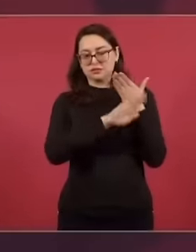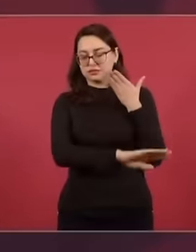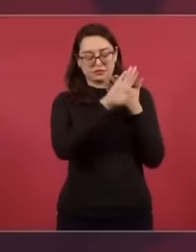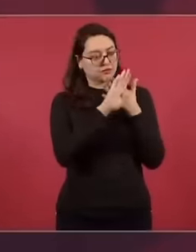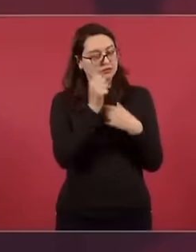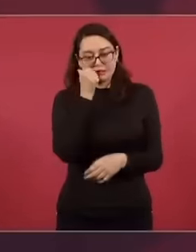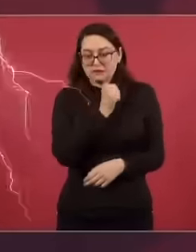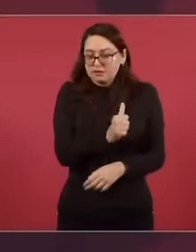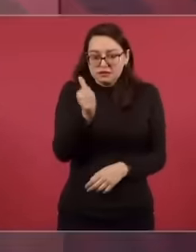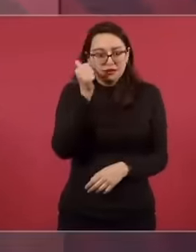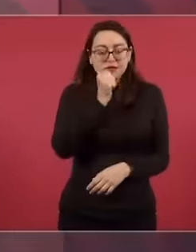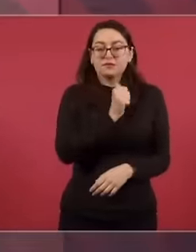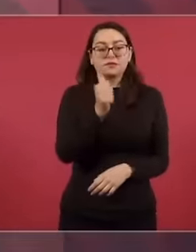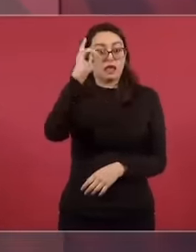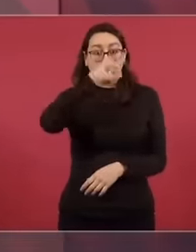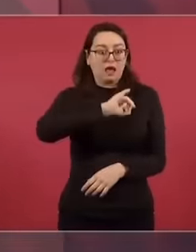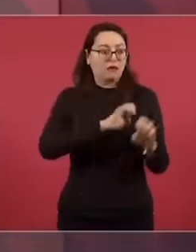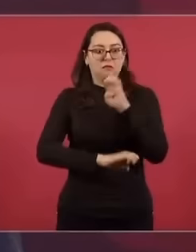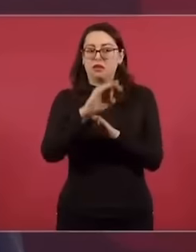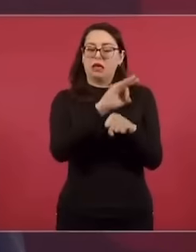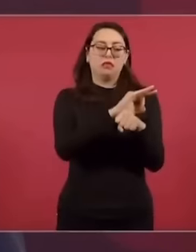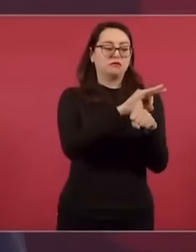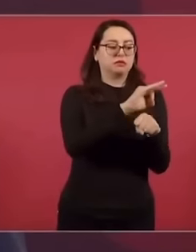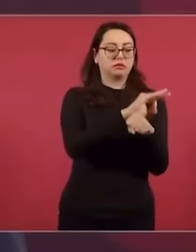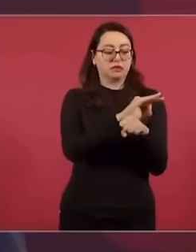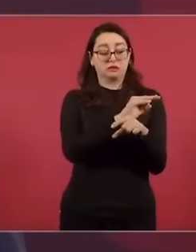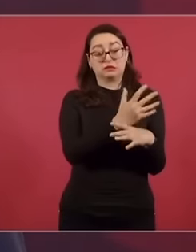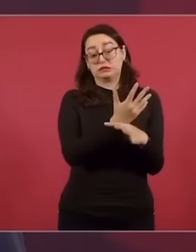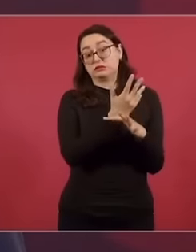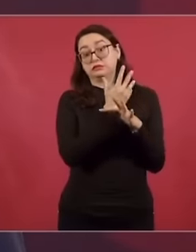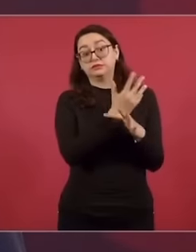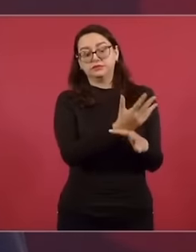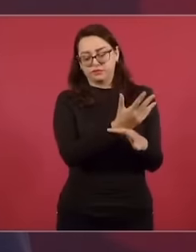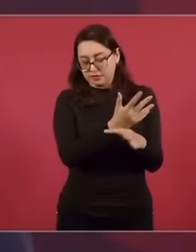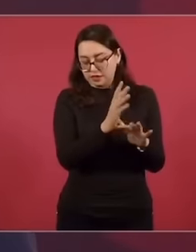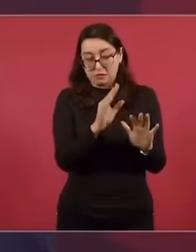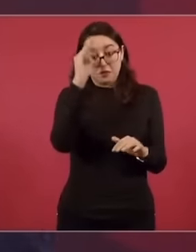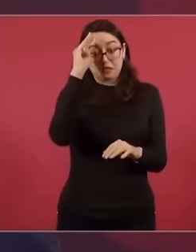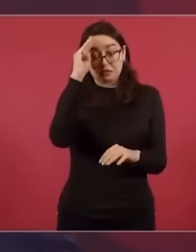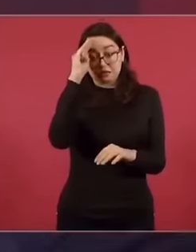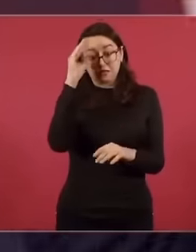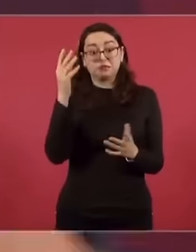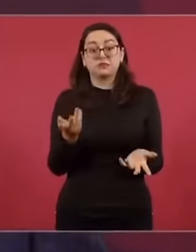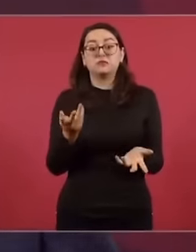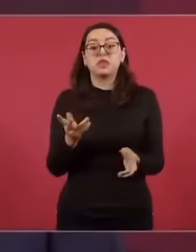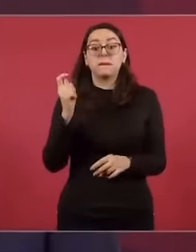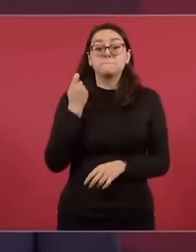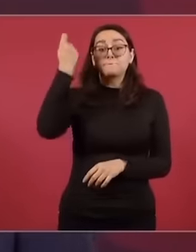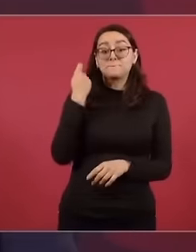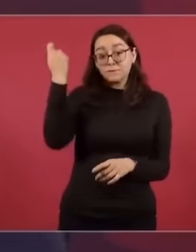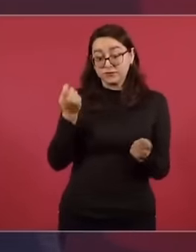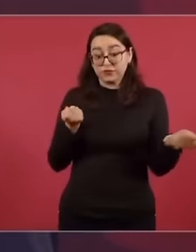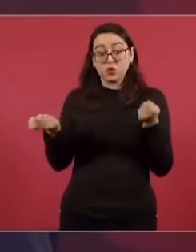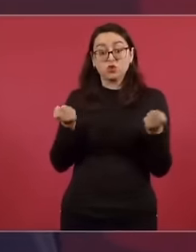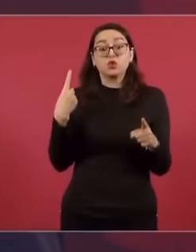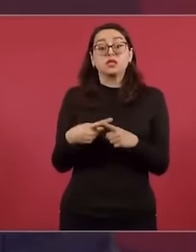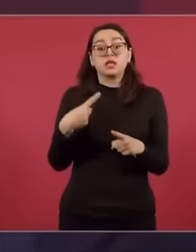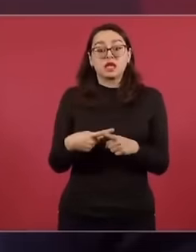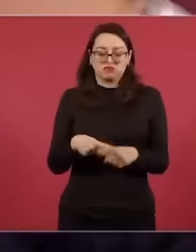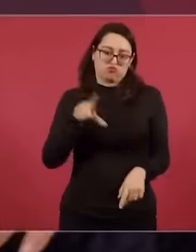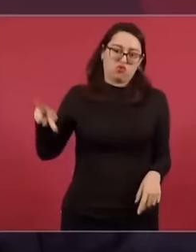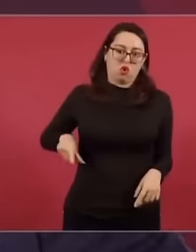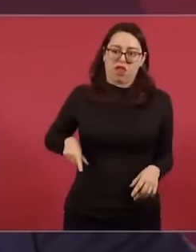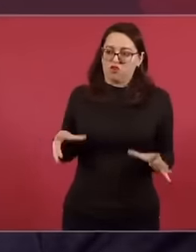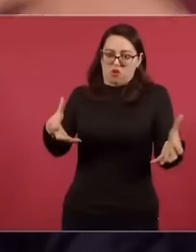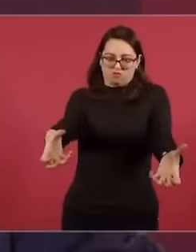de los patrones. Está pensando, creo que escribió, de que lo que queremos es quedarnos nosotros con todos los